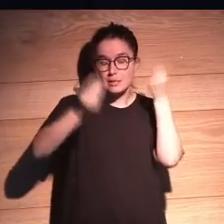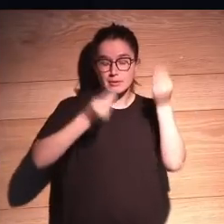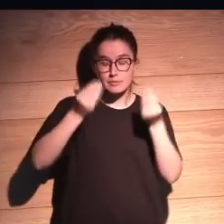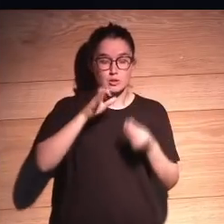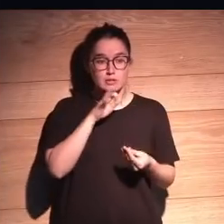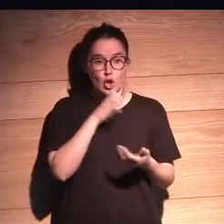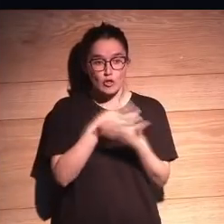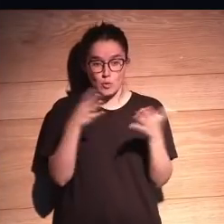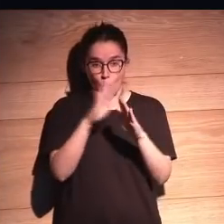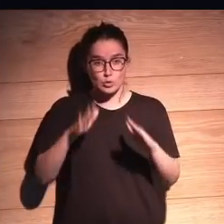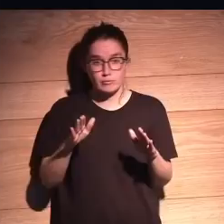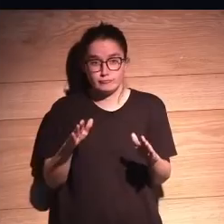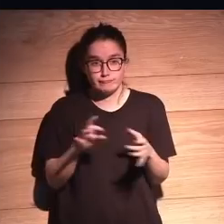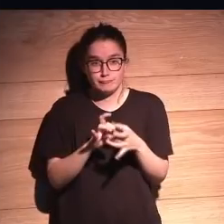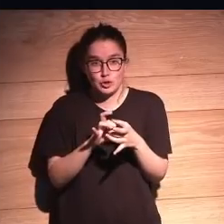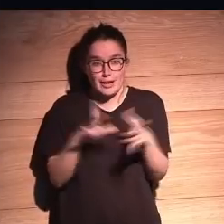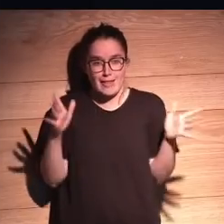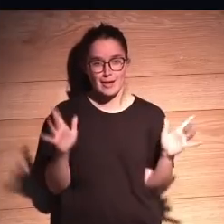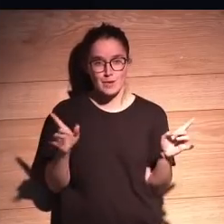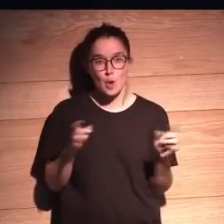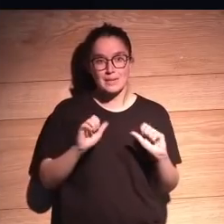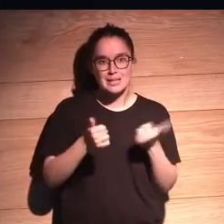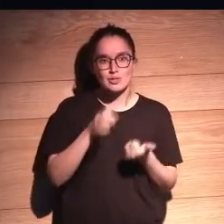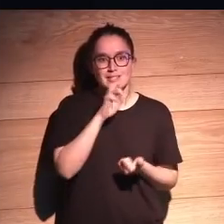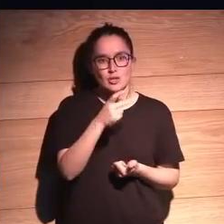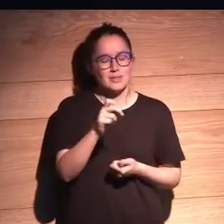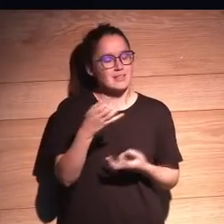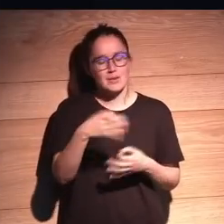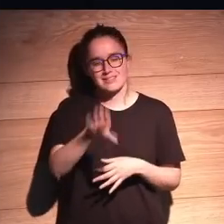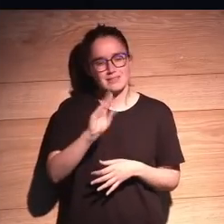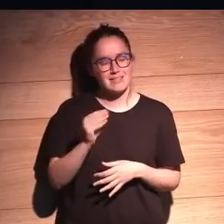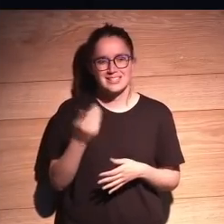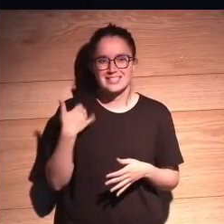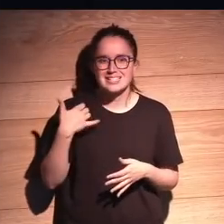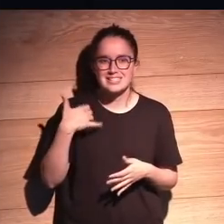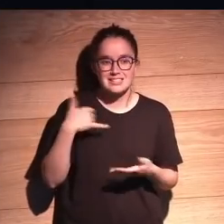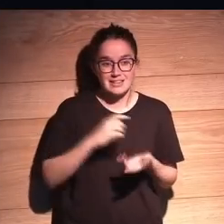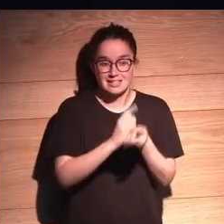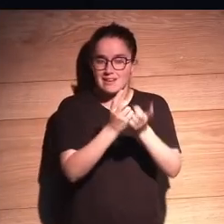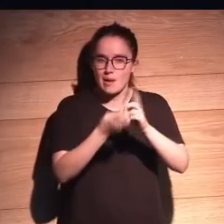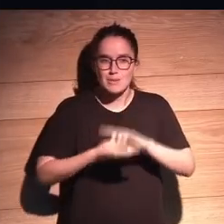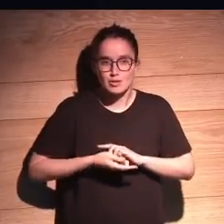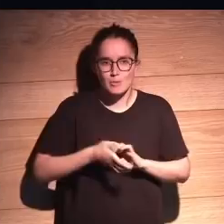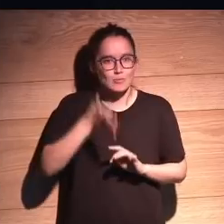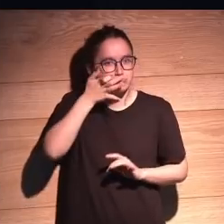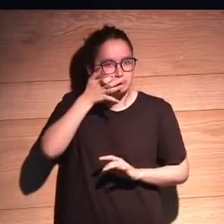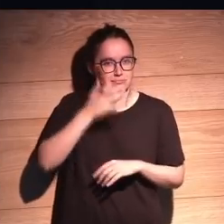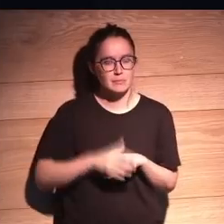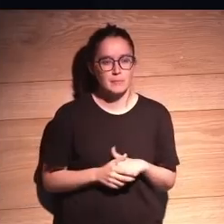del final del siglo XIX. Principios del XX. Hemos de ya entender de una vez que esto está cambiando de verdad.